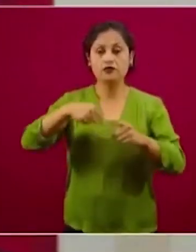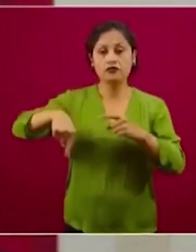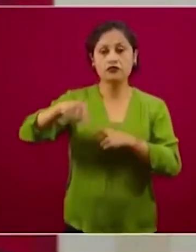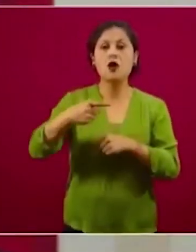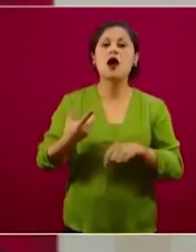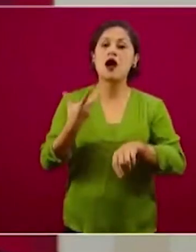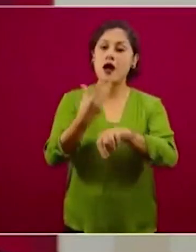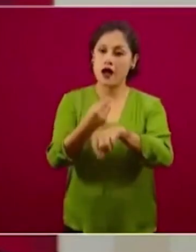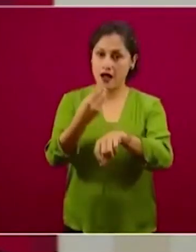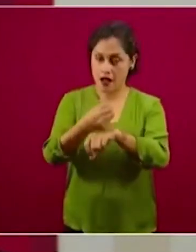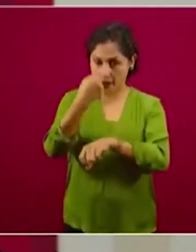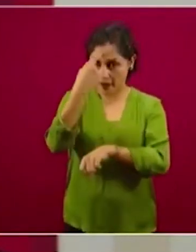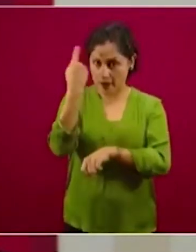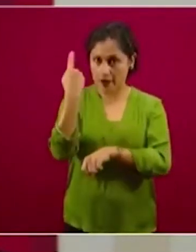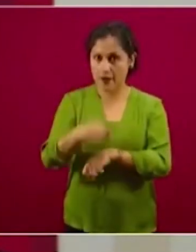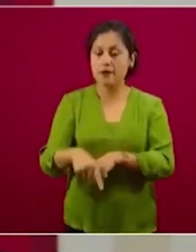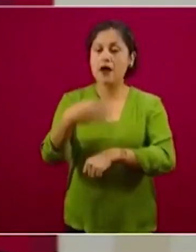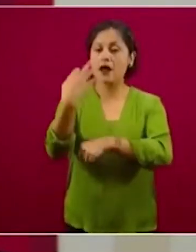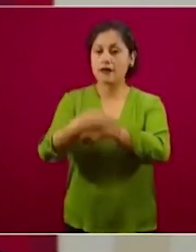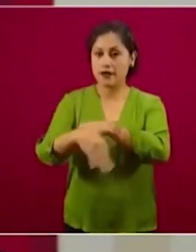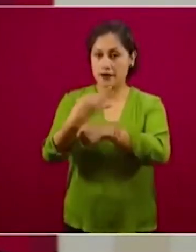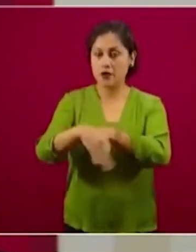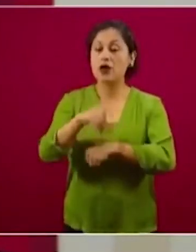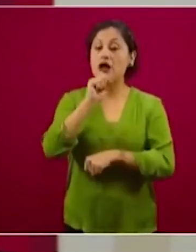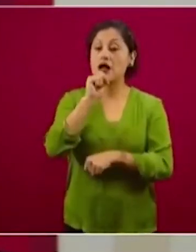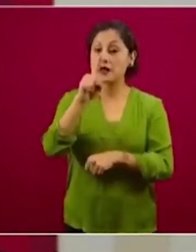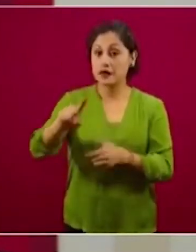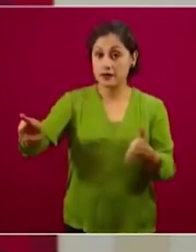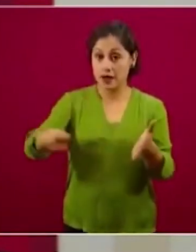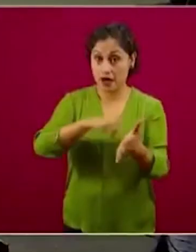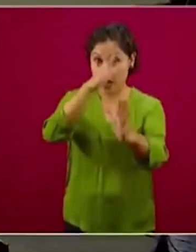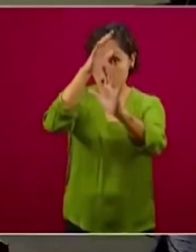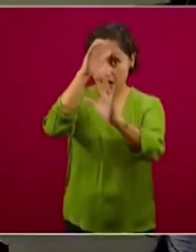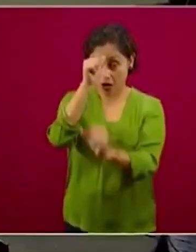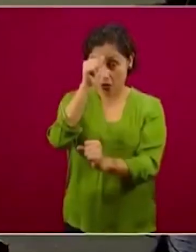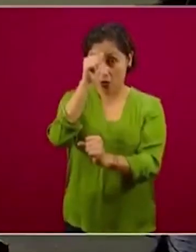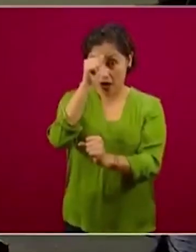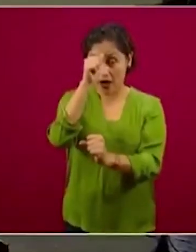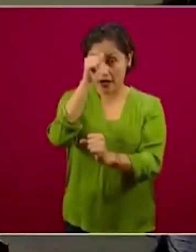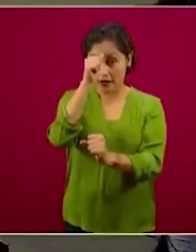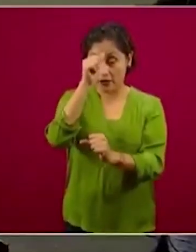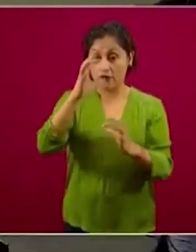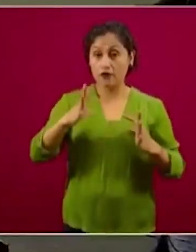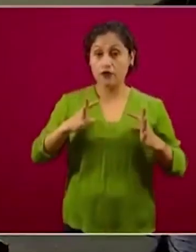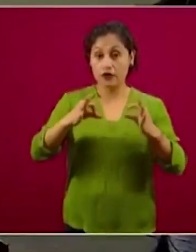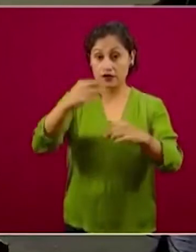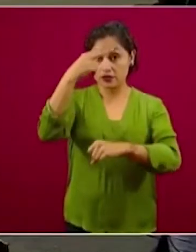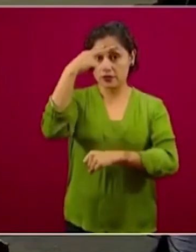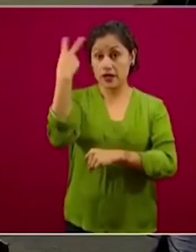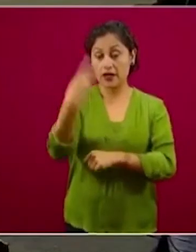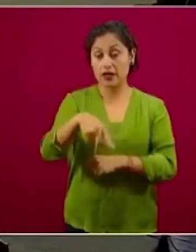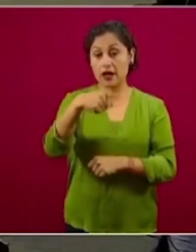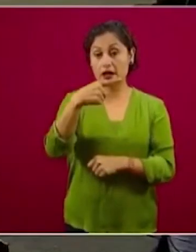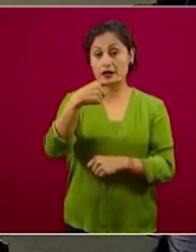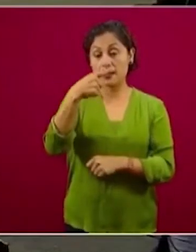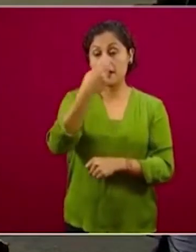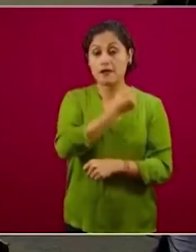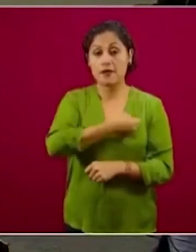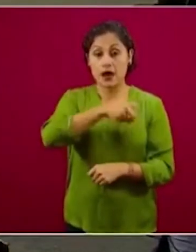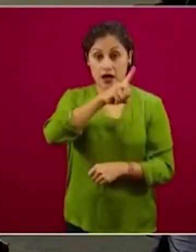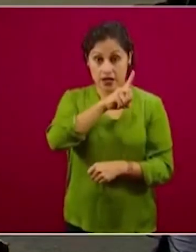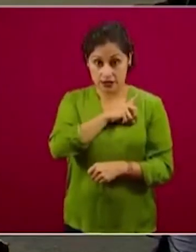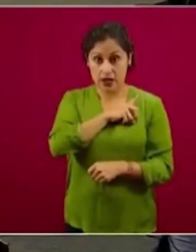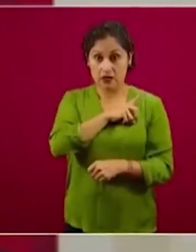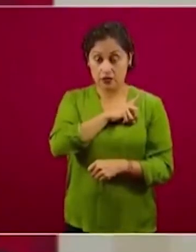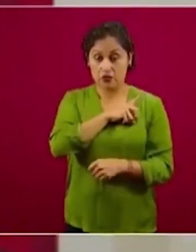se firmó un convenio con el sector privado a través de la Fundación Mexicana para la Salud, para que los y las